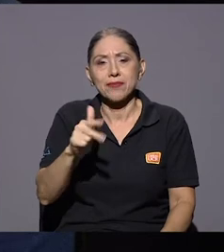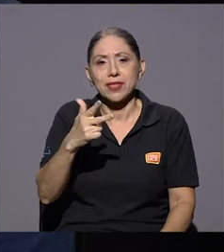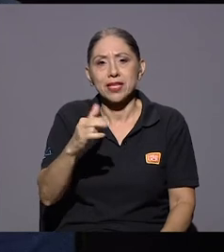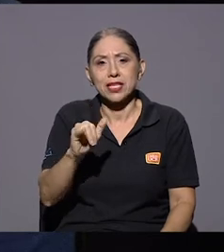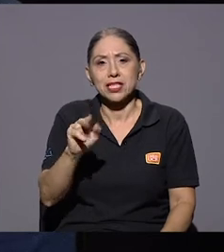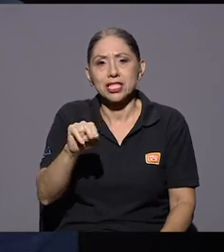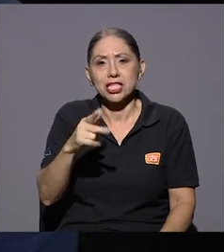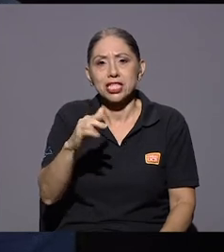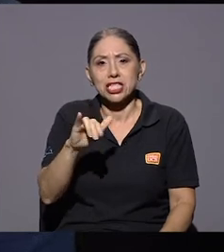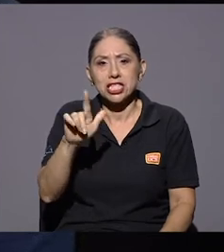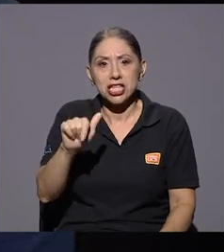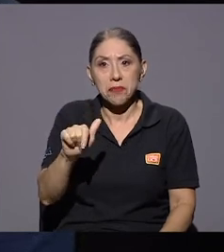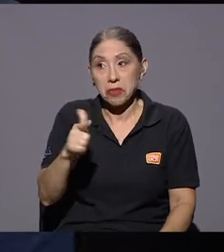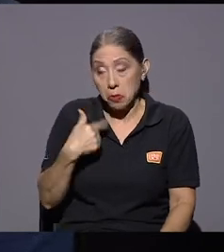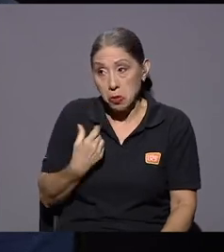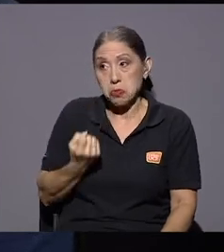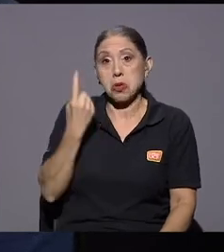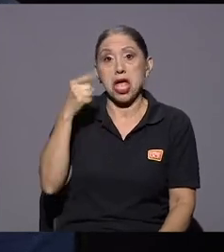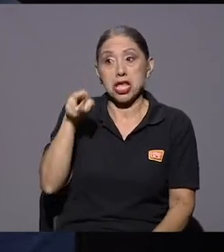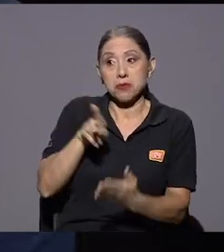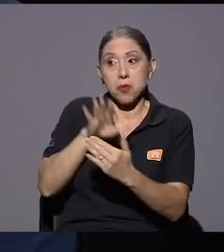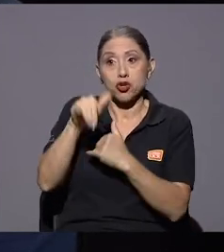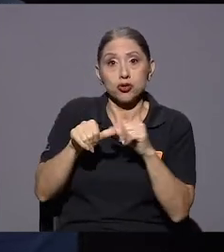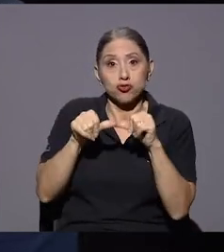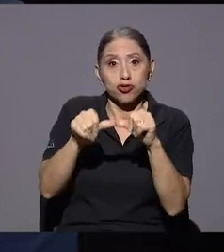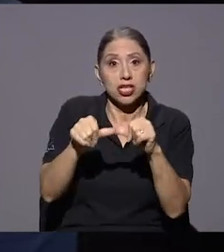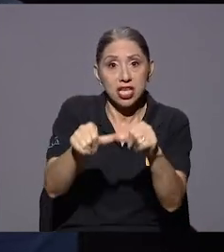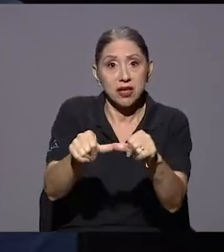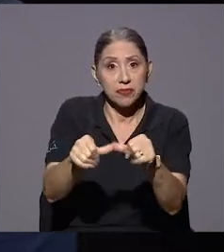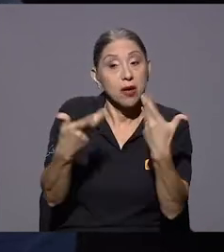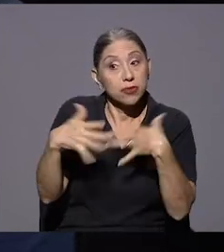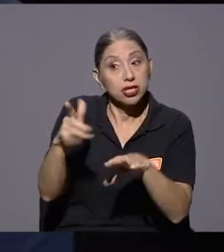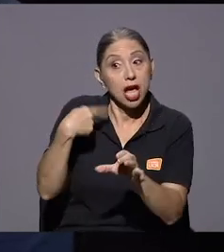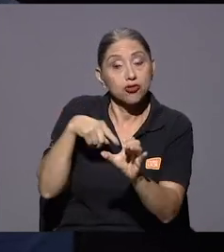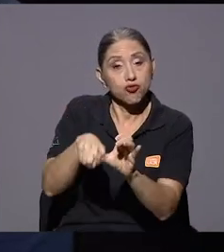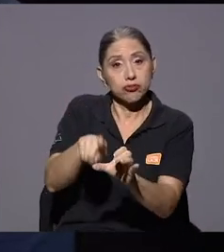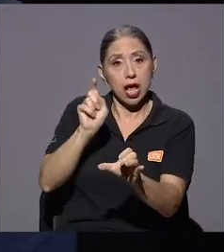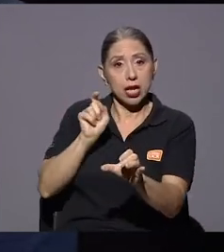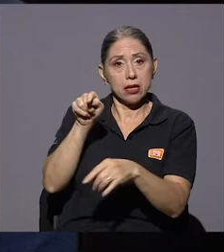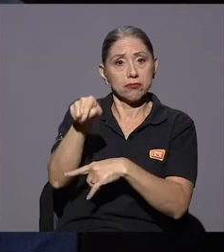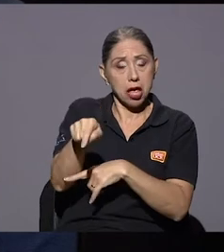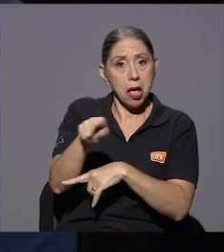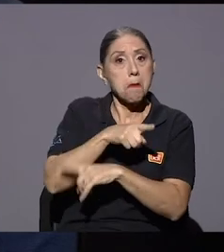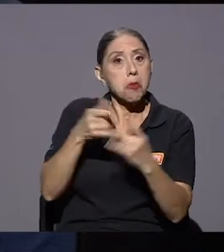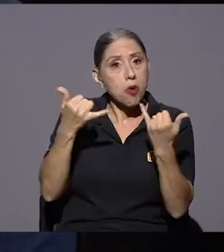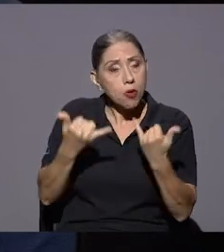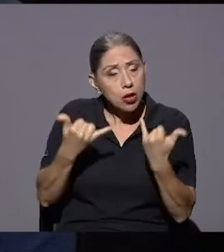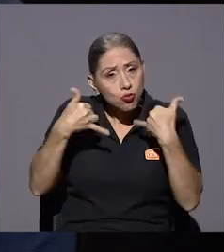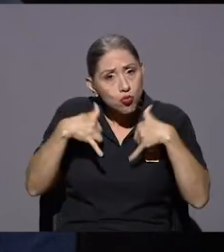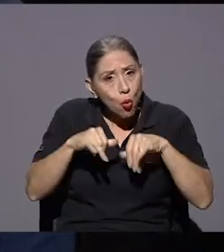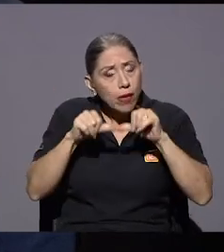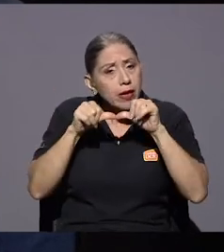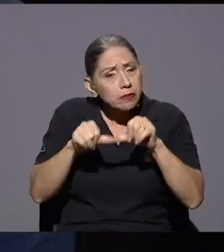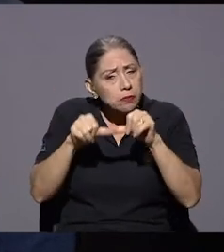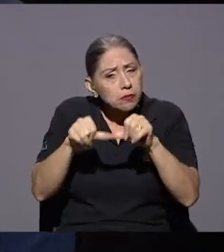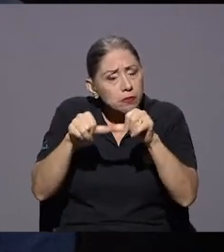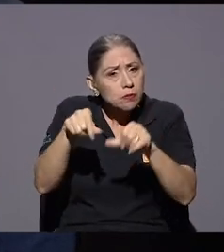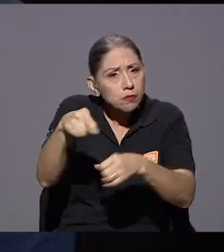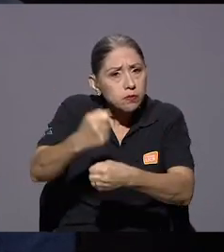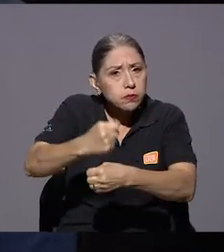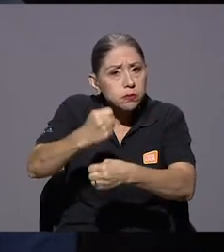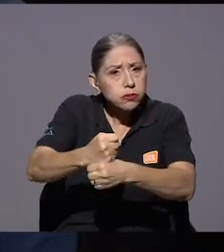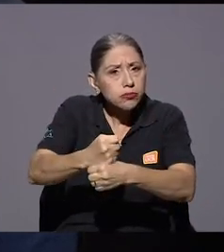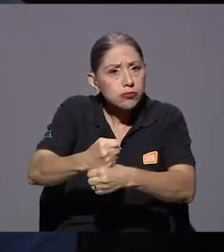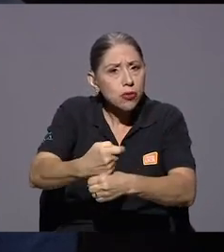tengo entendido el proyecto sigue y bueno estos días en que yo ya salí se le ha dado se le ha dado seguimiento y no tengo